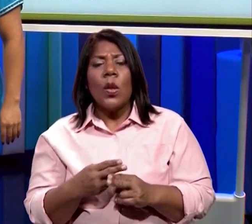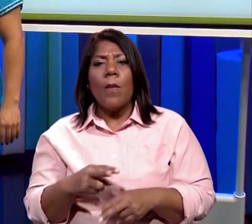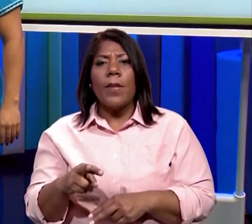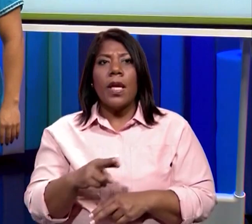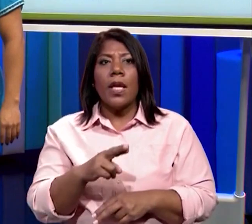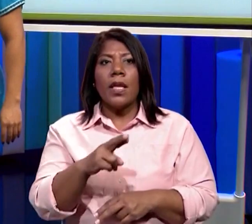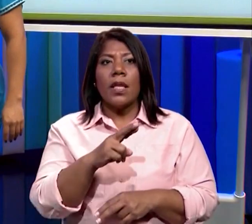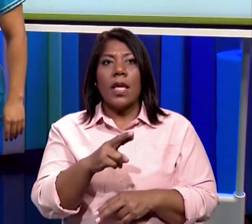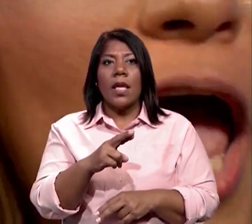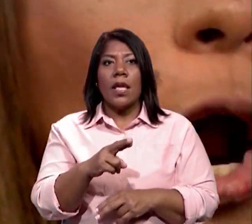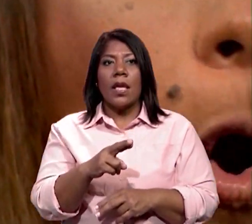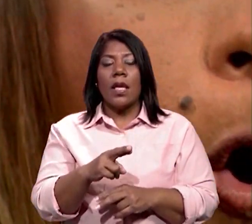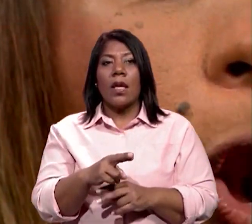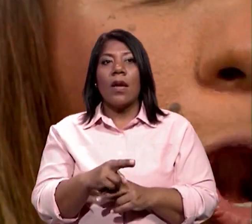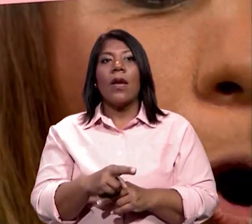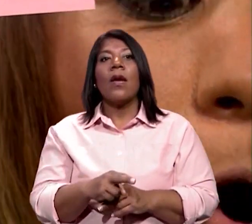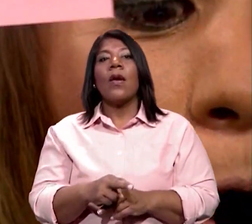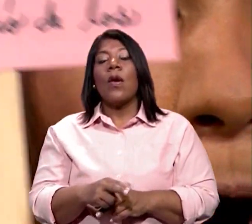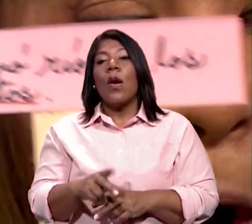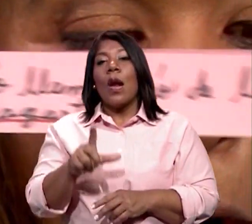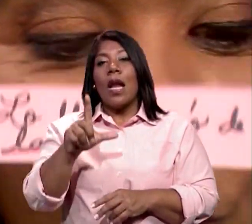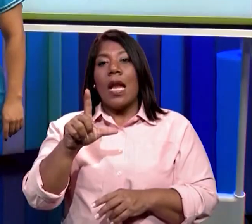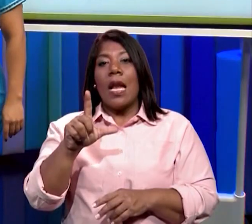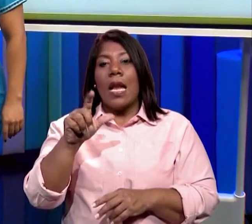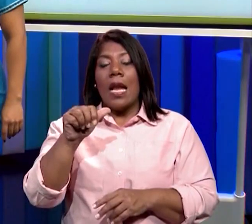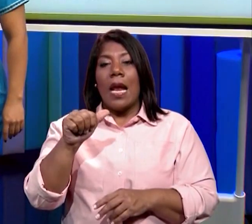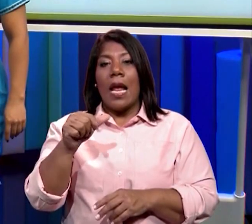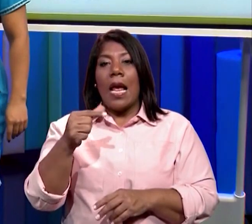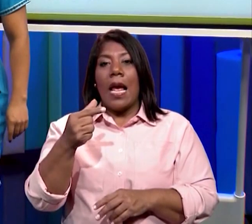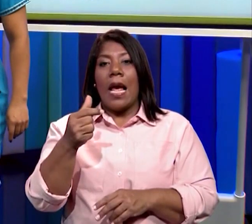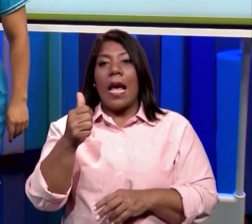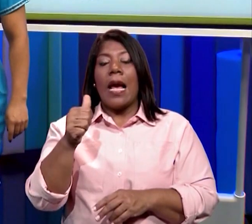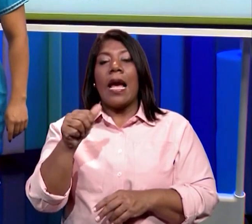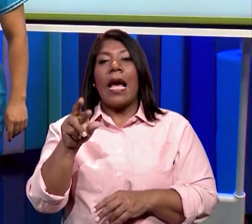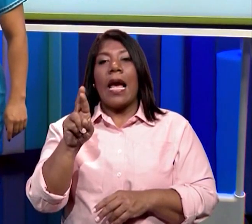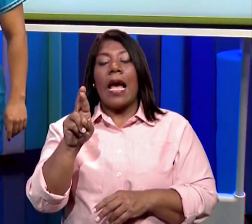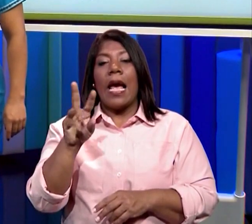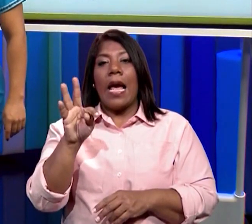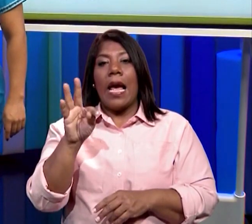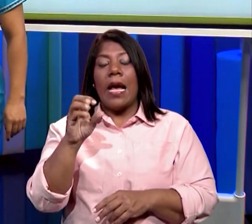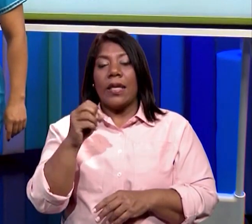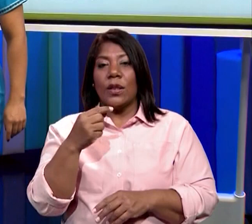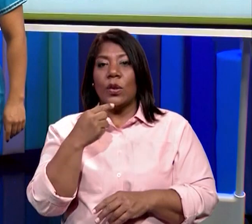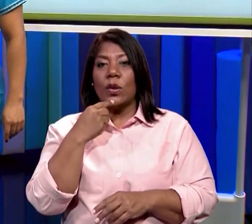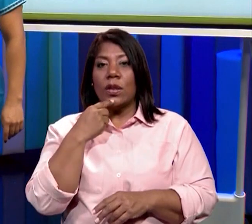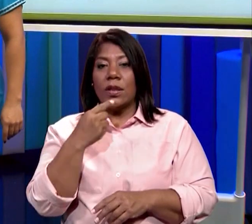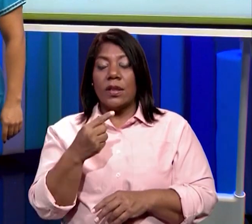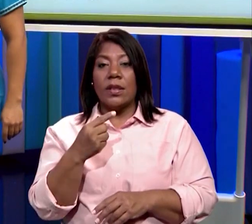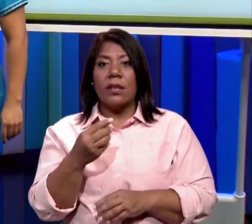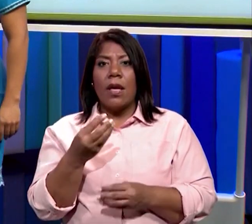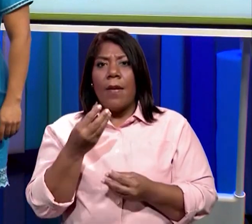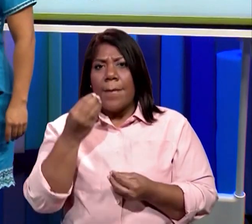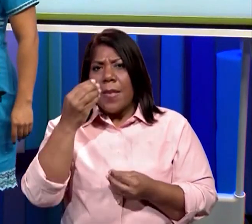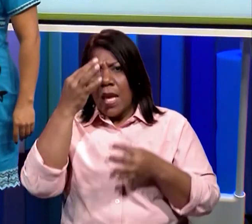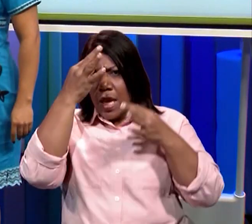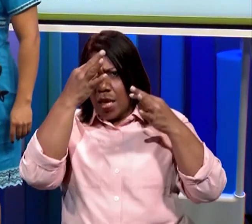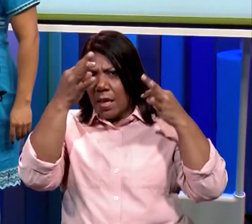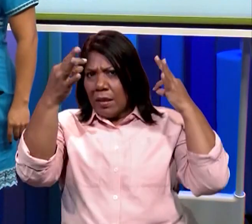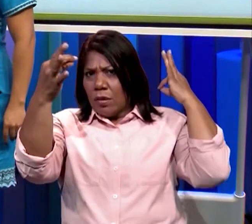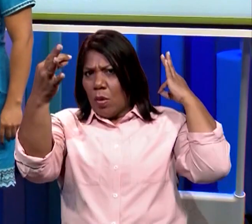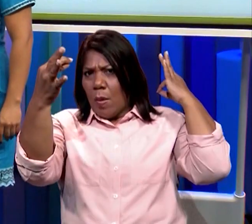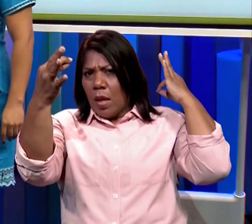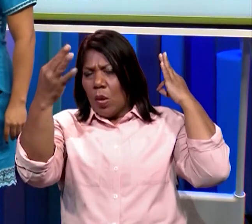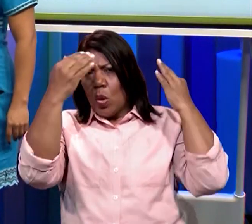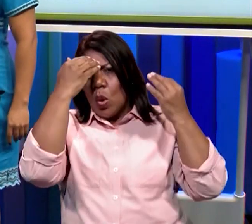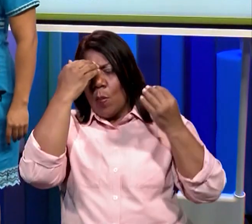Fue Cristóbal Colón. Cristóbal Colón lo llamó así porque dice que cuando él llegó,